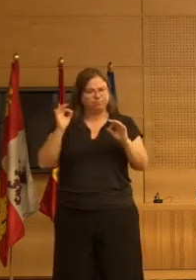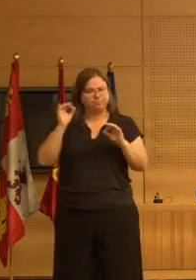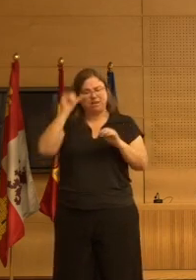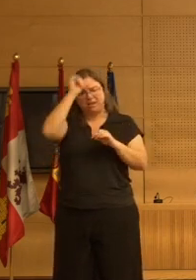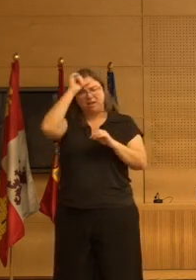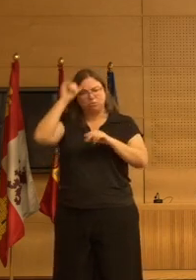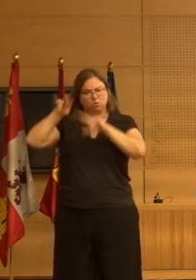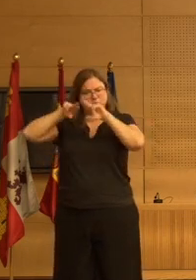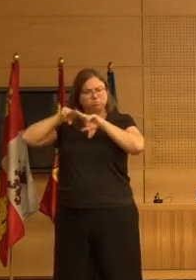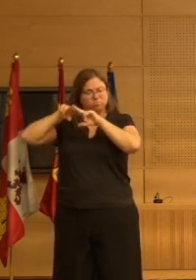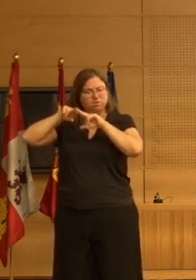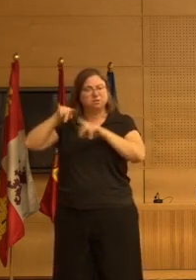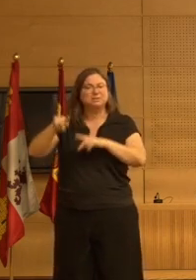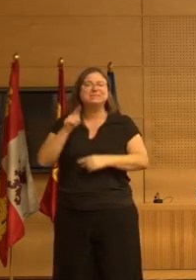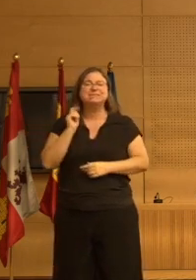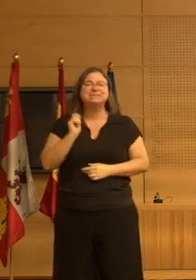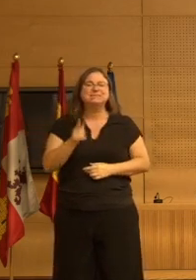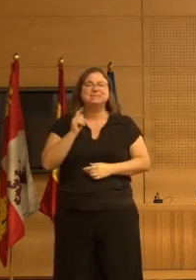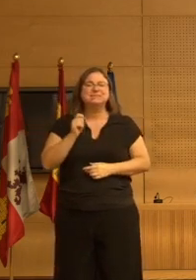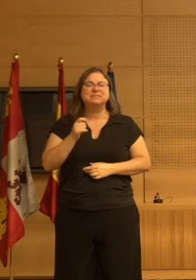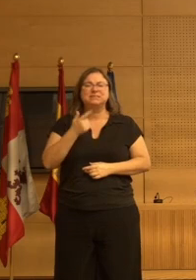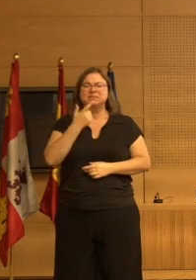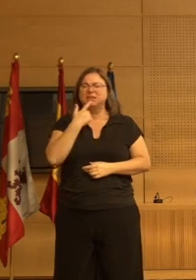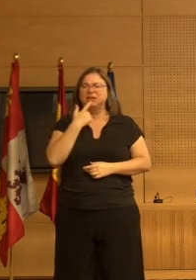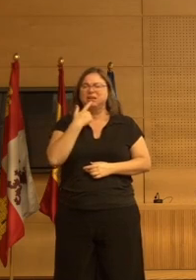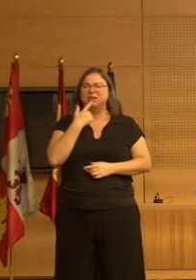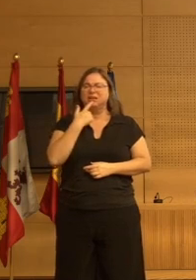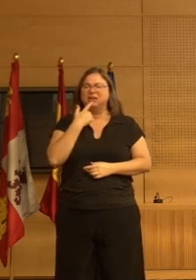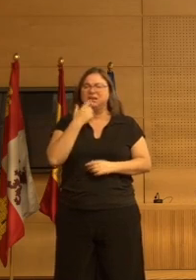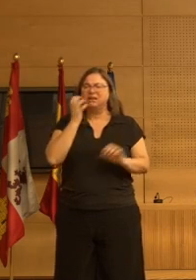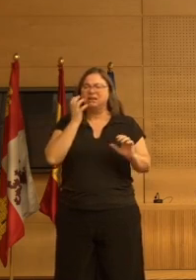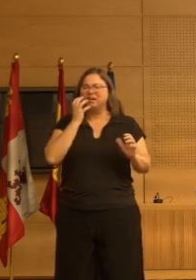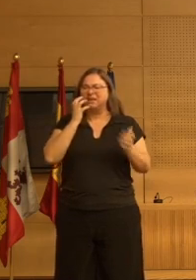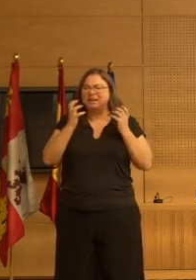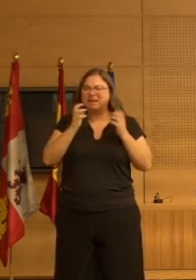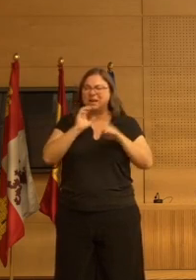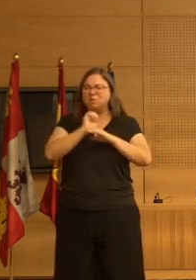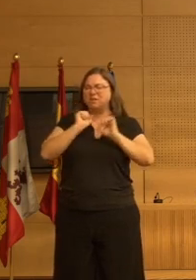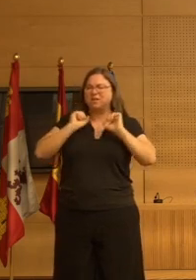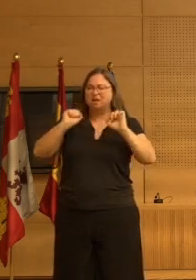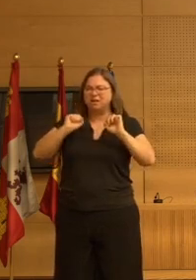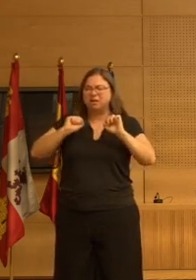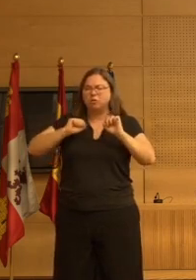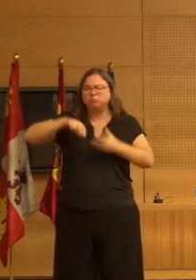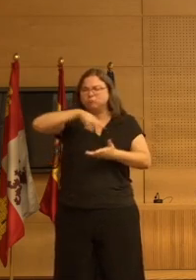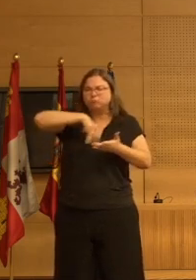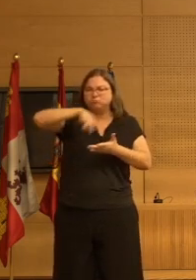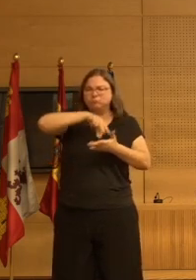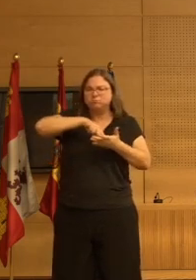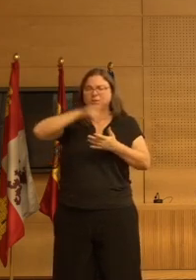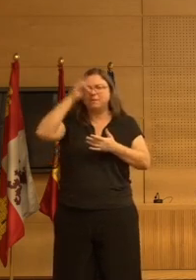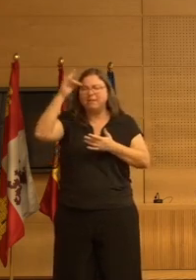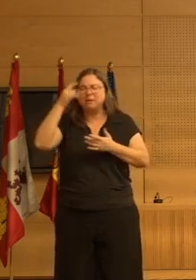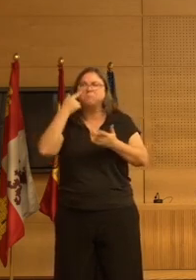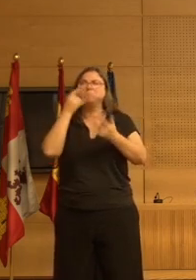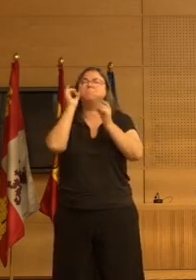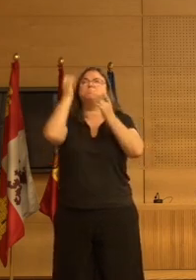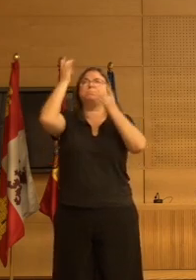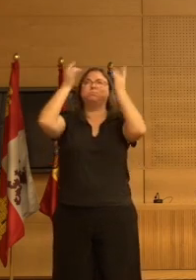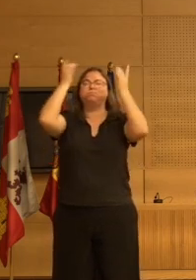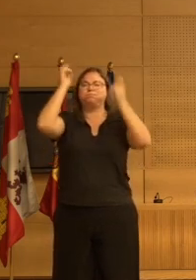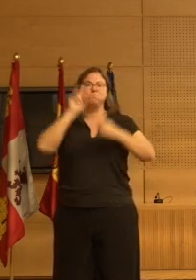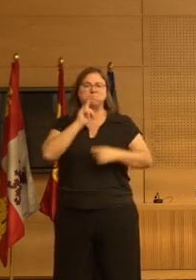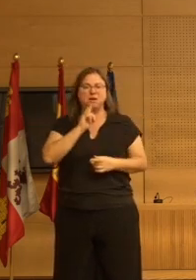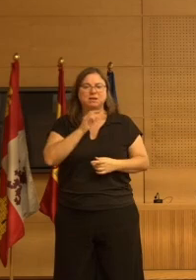los habituales, agresividad verbal, resistencia a los cuidados, la hiperactividad motora, delirio, alucinaciones. Si ven,